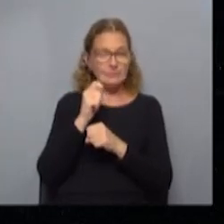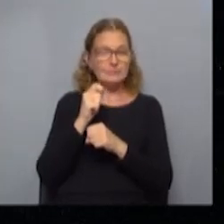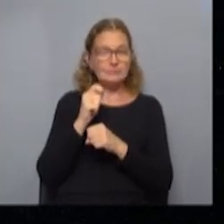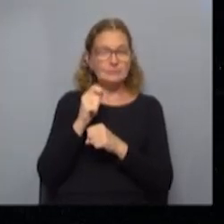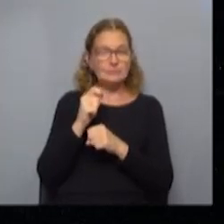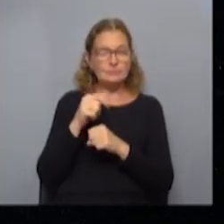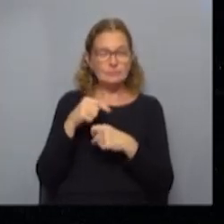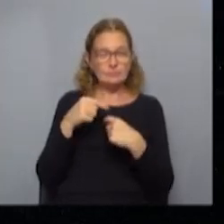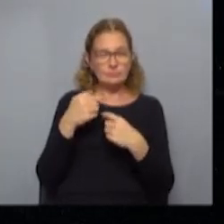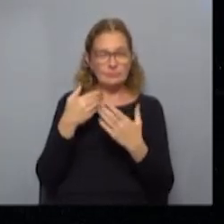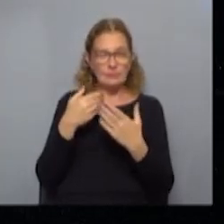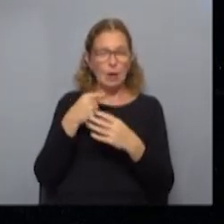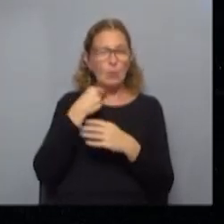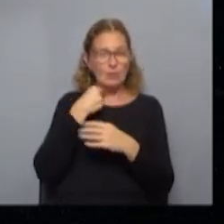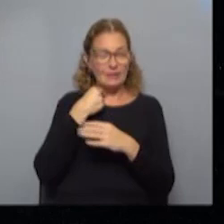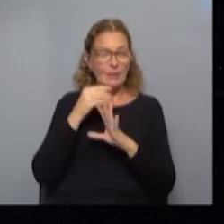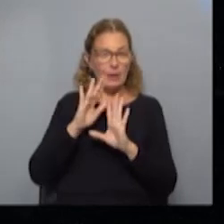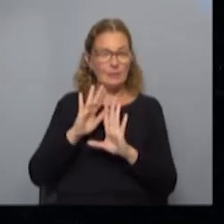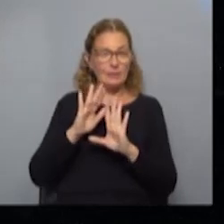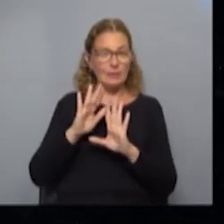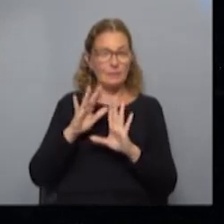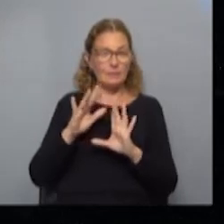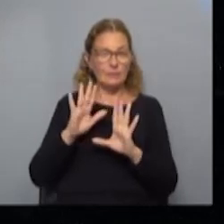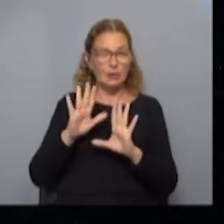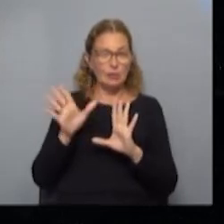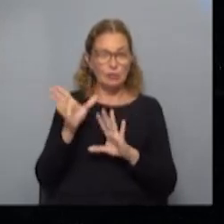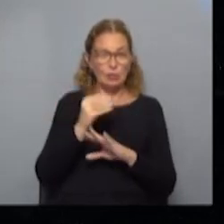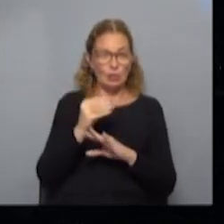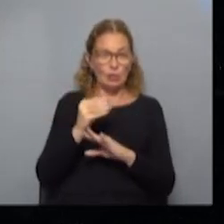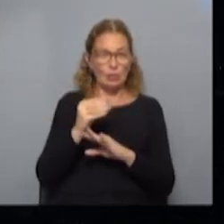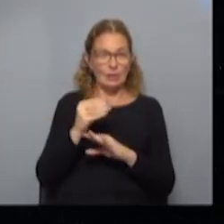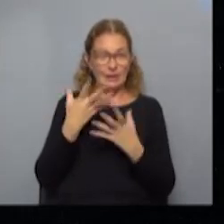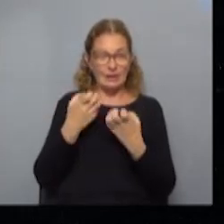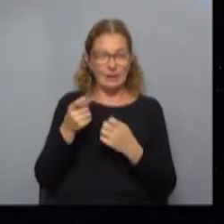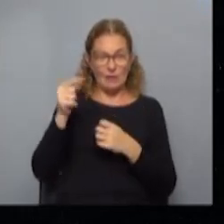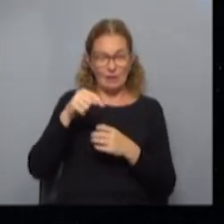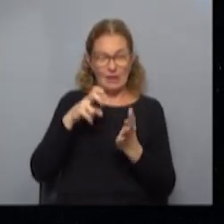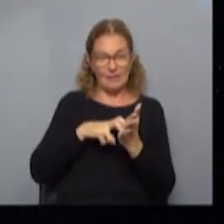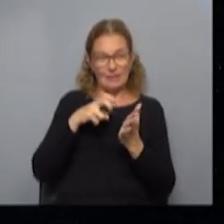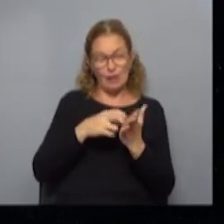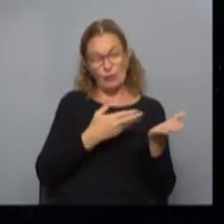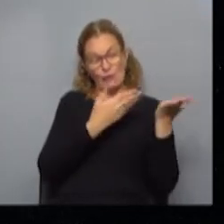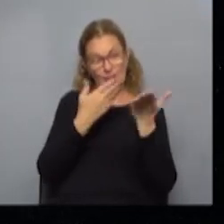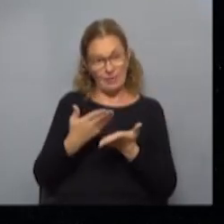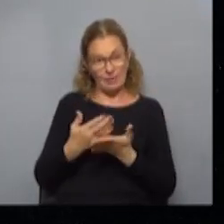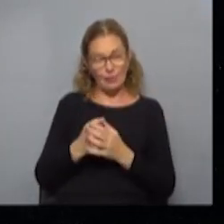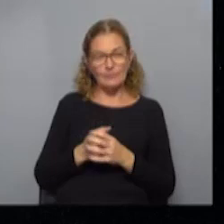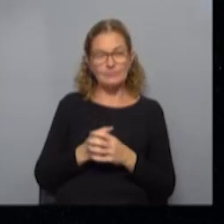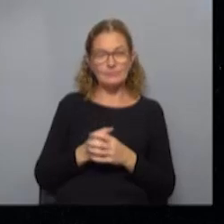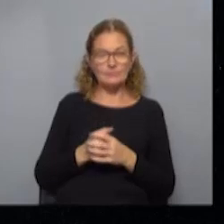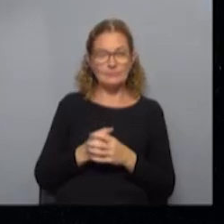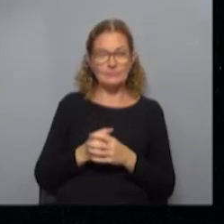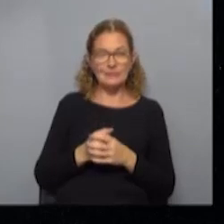todavía tenemos reserva, por lo tanto, digo, todo aquel que quiera venir a salto, bienvenido sea. Gustavo,